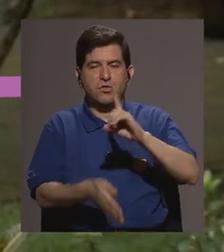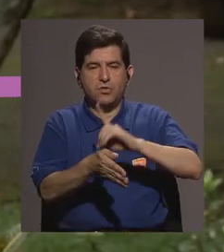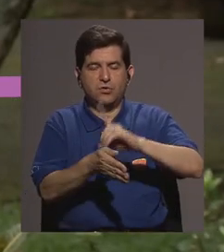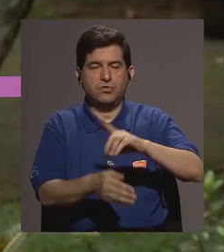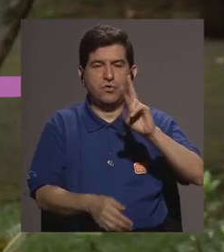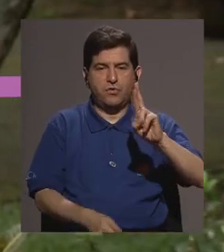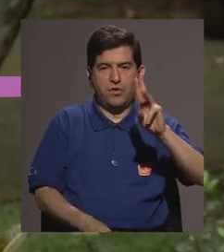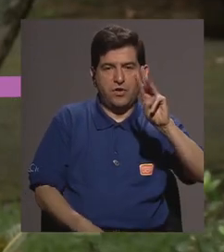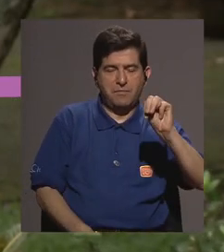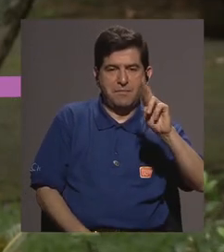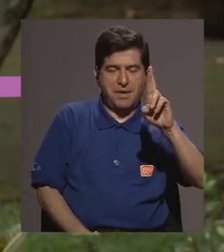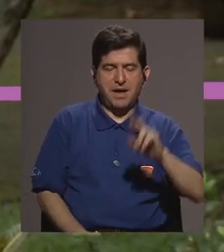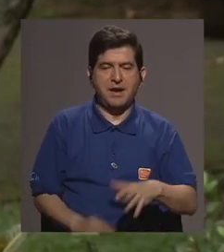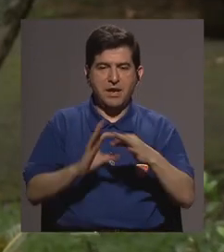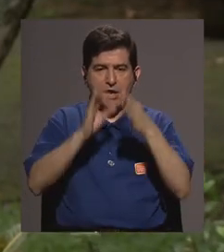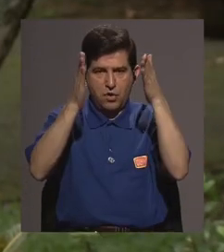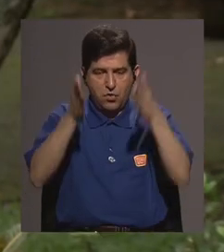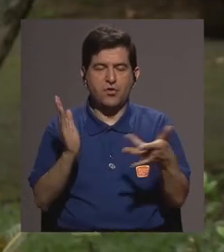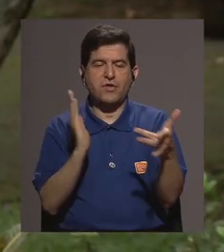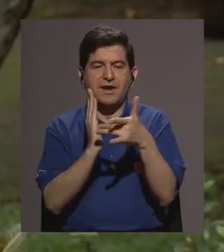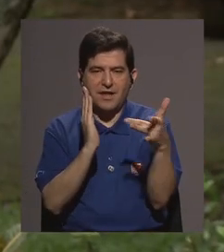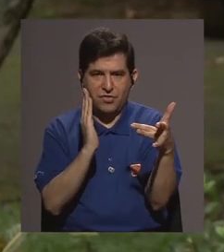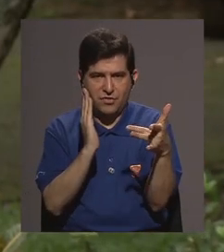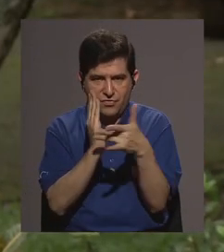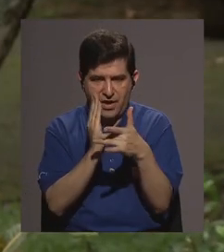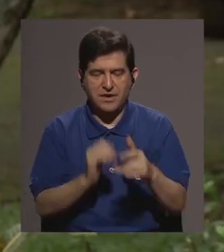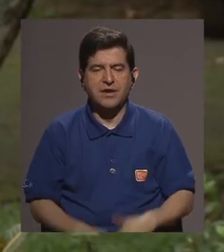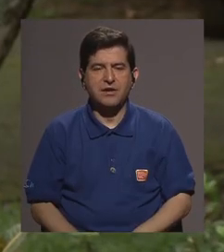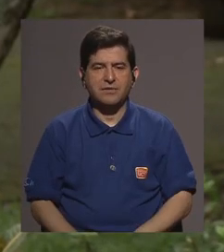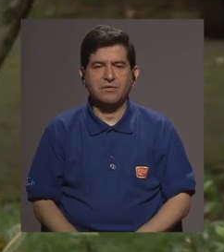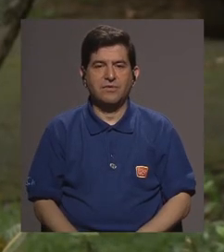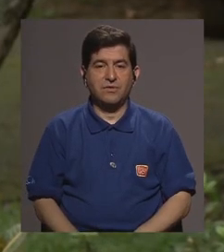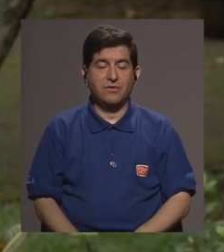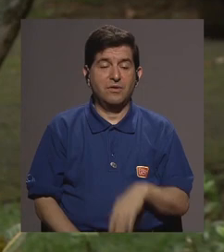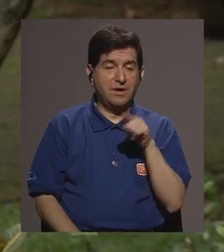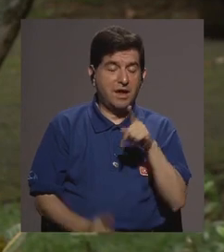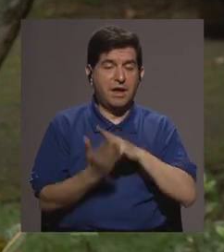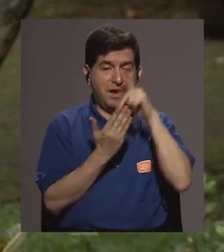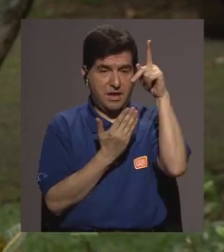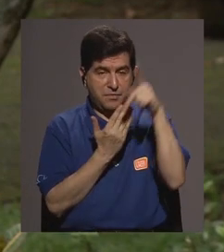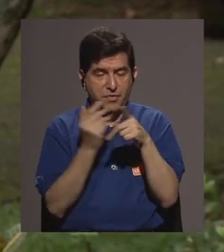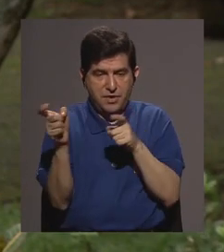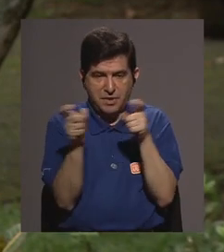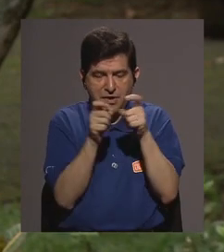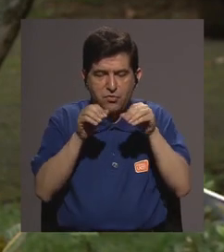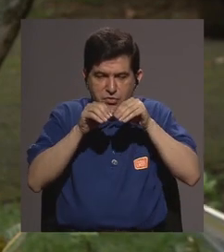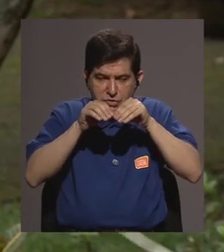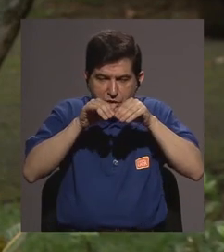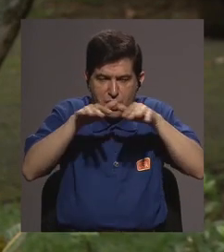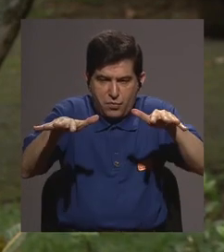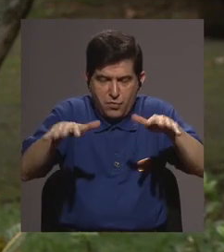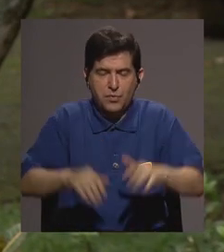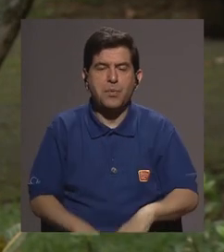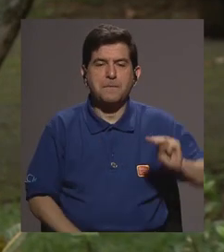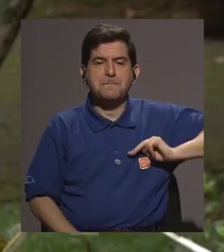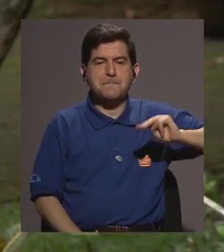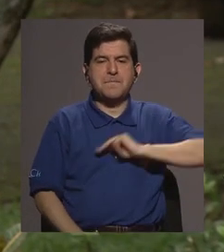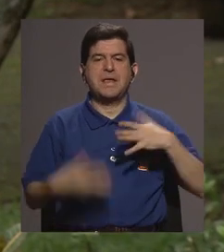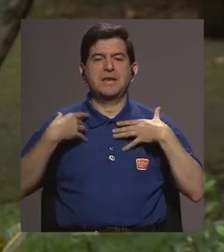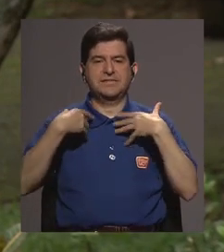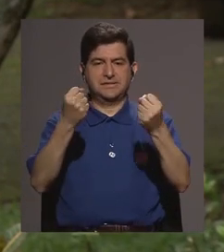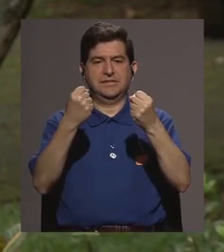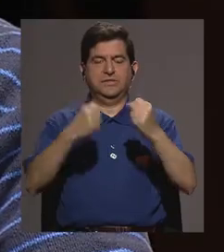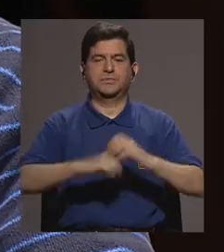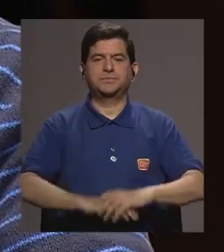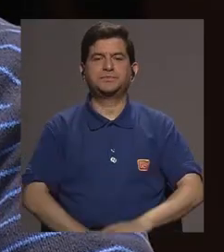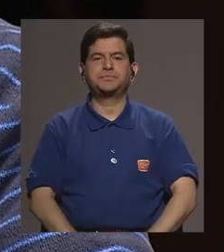Marín Rodríguez actualmente coordinador técnico del programa de control de vectores del Ministerio